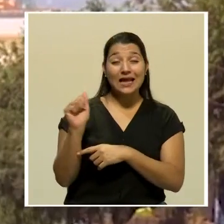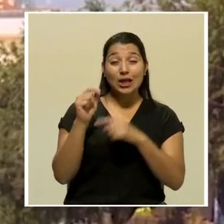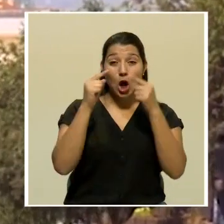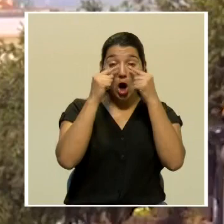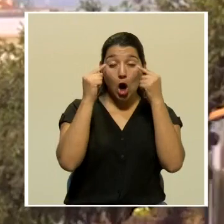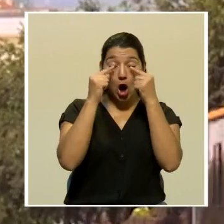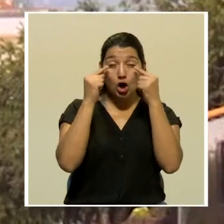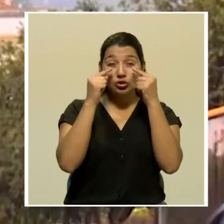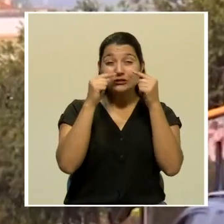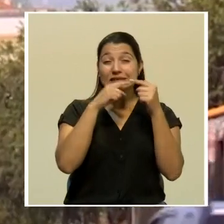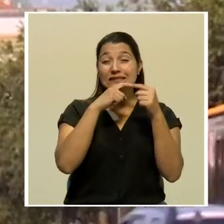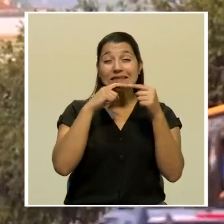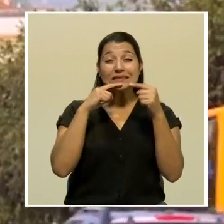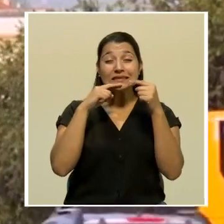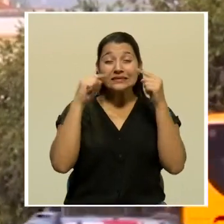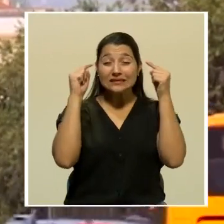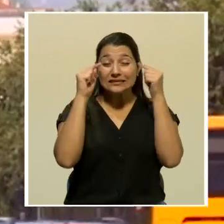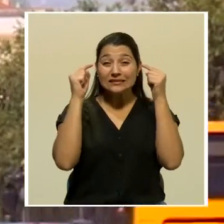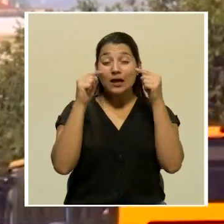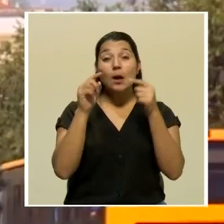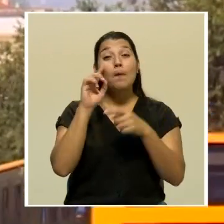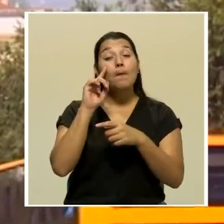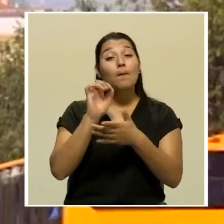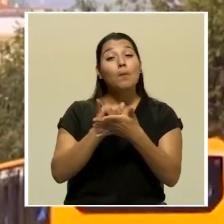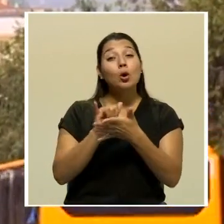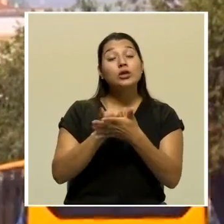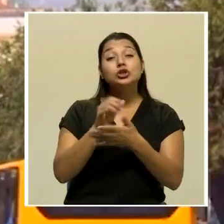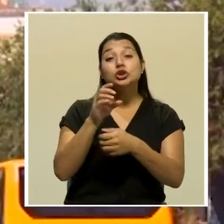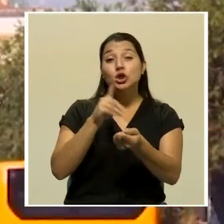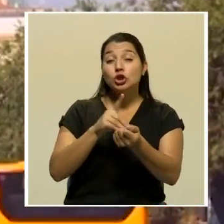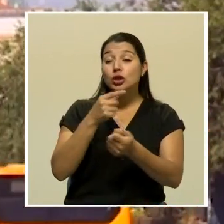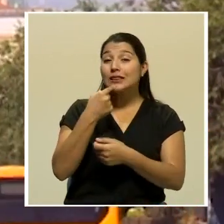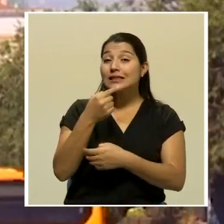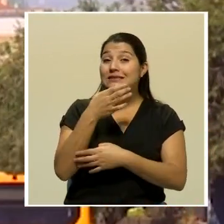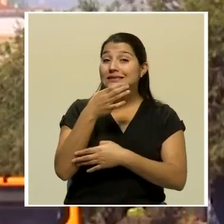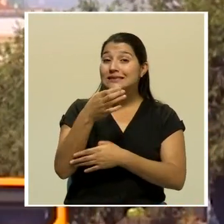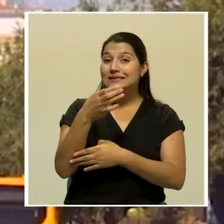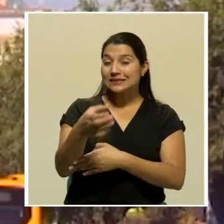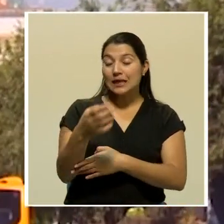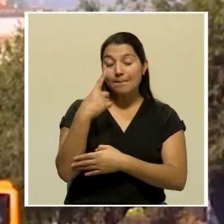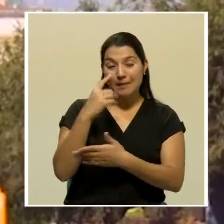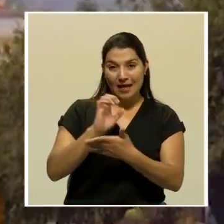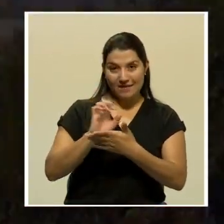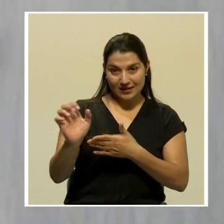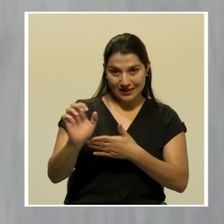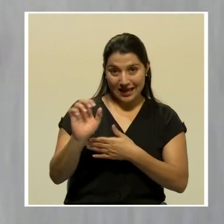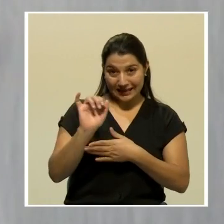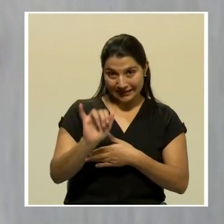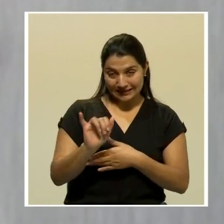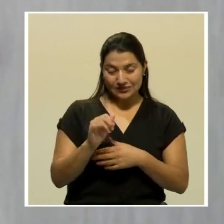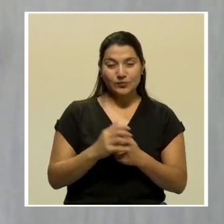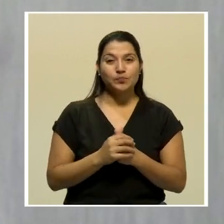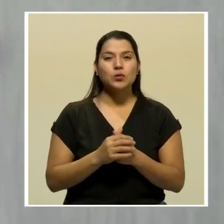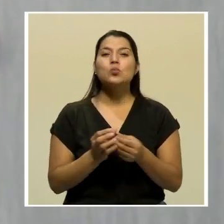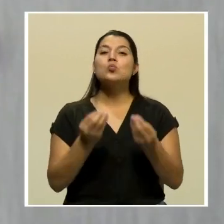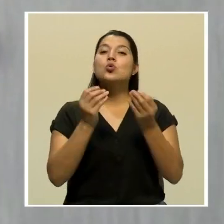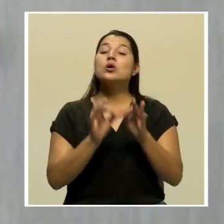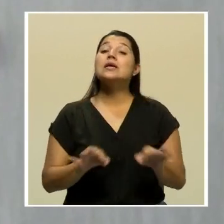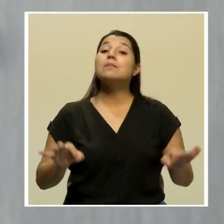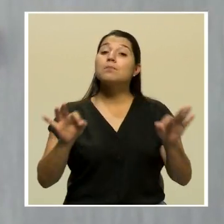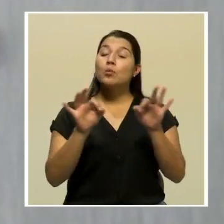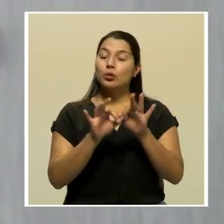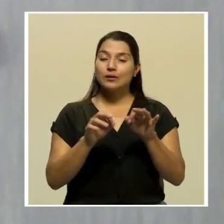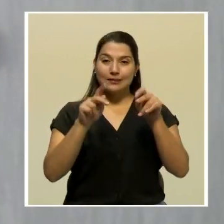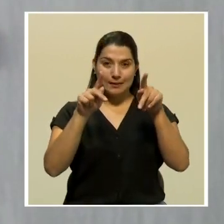en los ojos, es por ello que los oftalmólogos hacen una serie de recomendaciones para evitar estos síntomas. Es importante que las